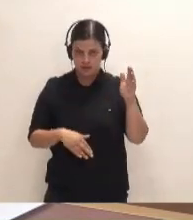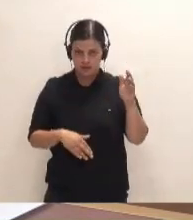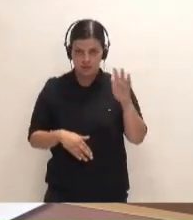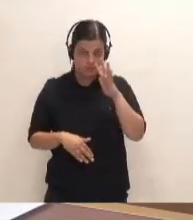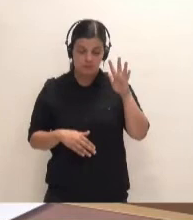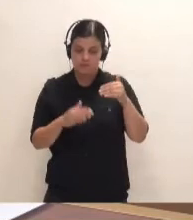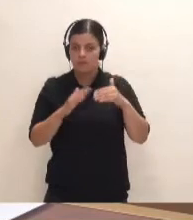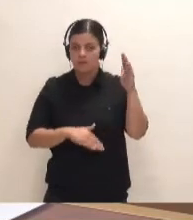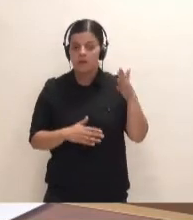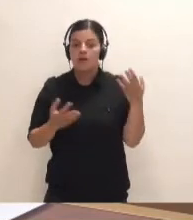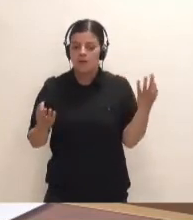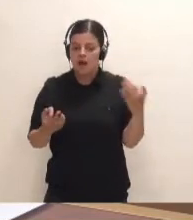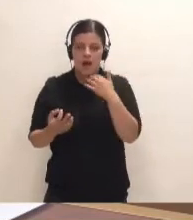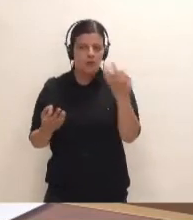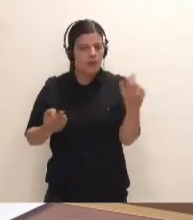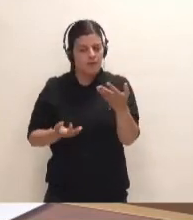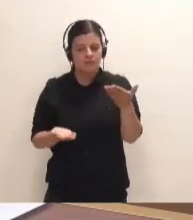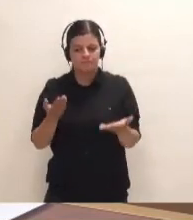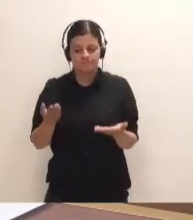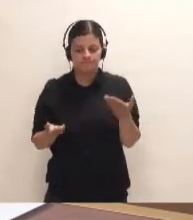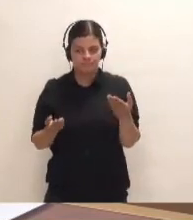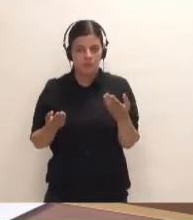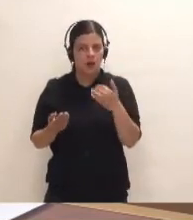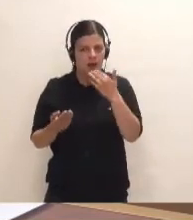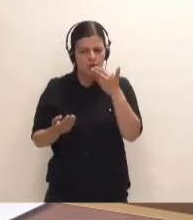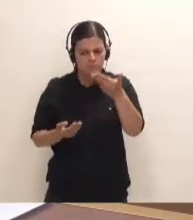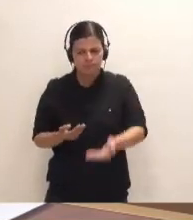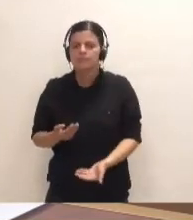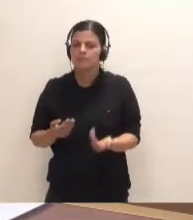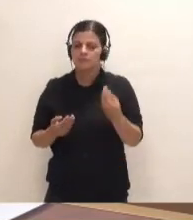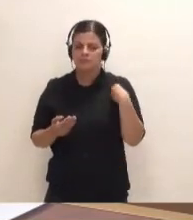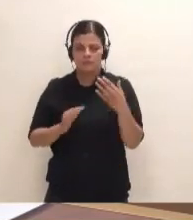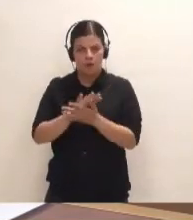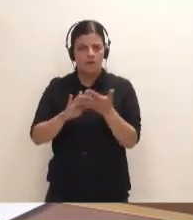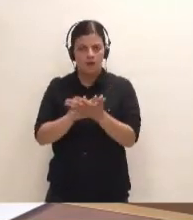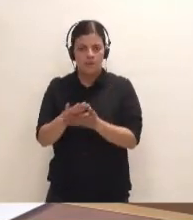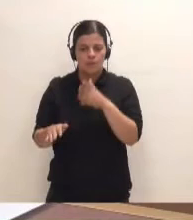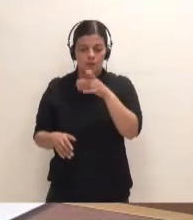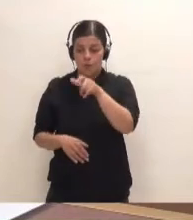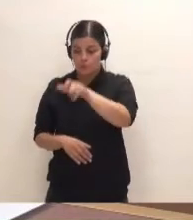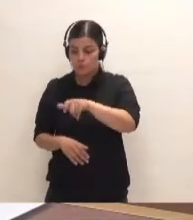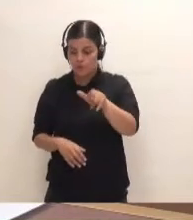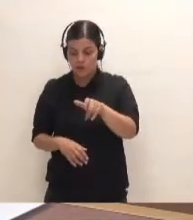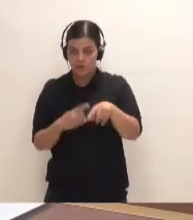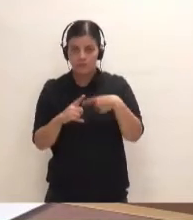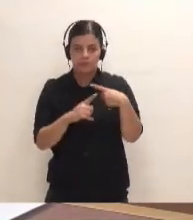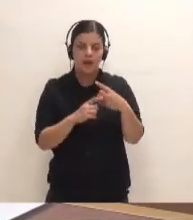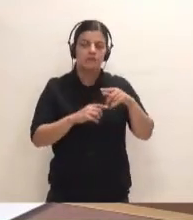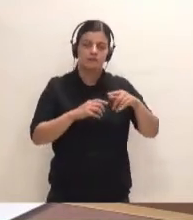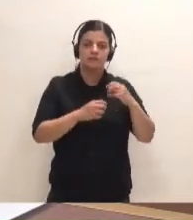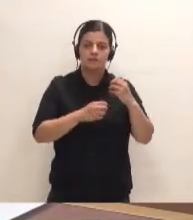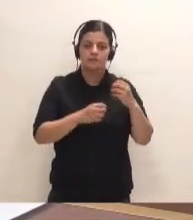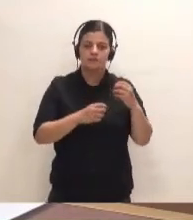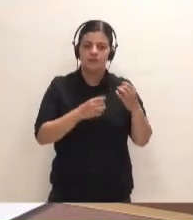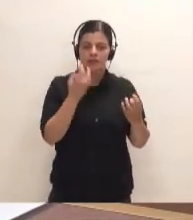como un elemento claro en esto que estamos hablando, porque al final población y actividad económica tienen